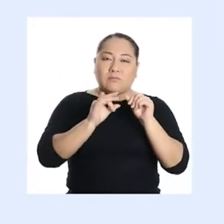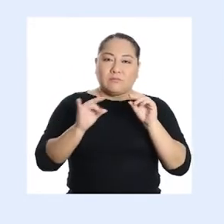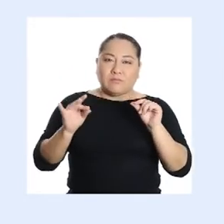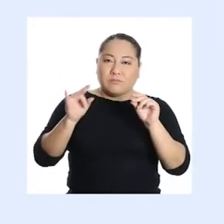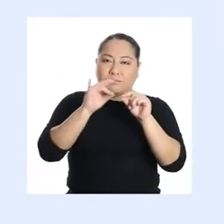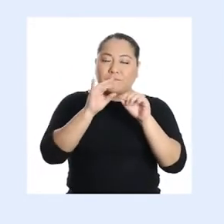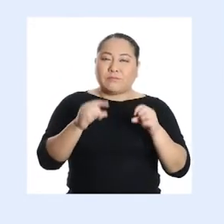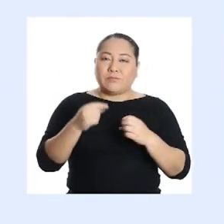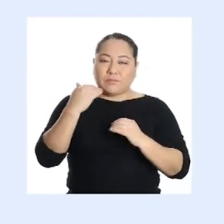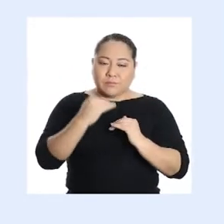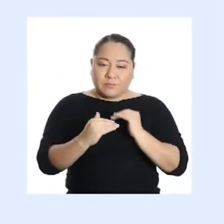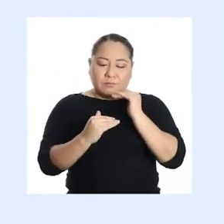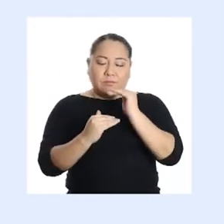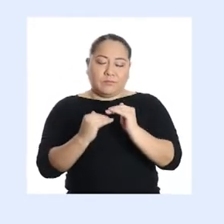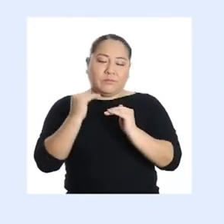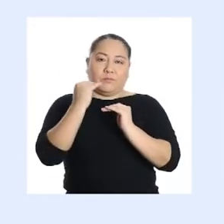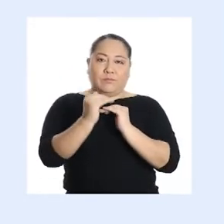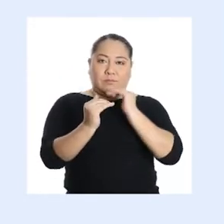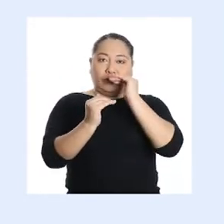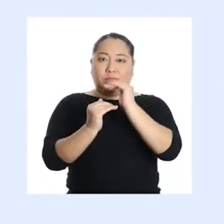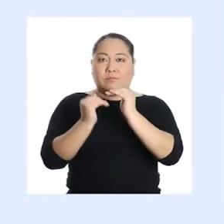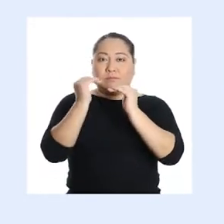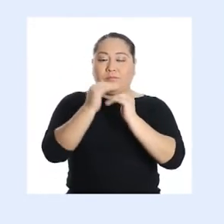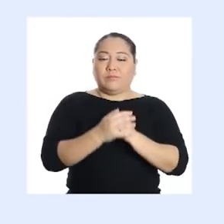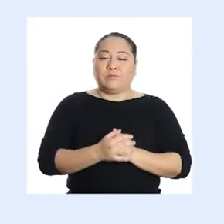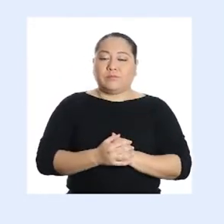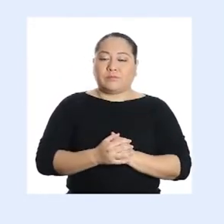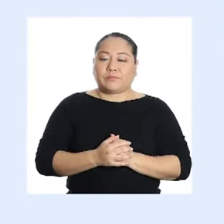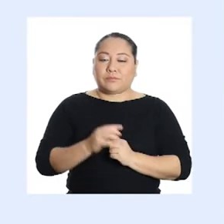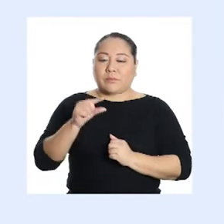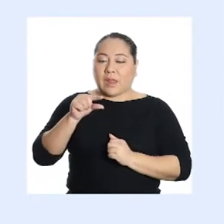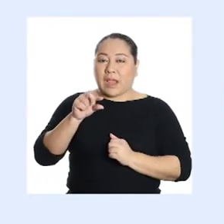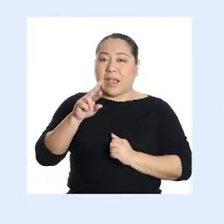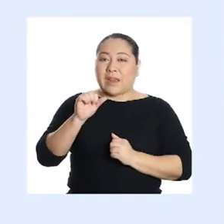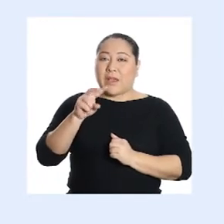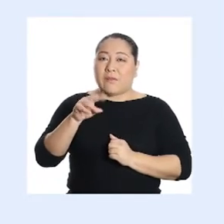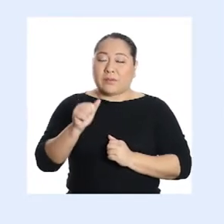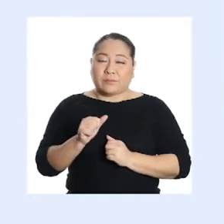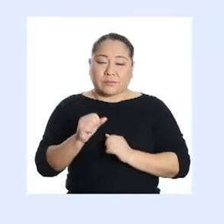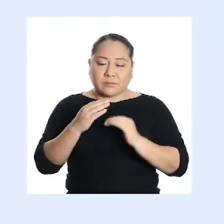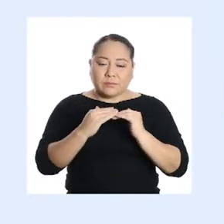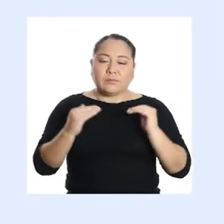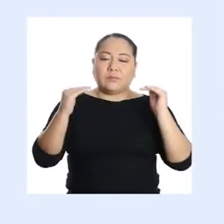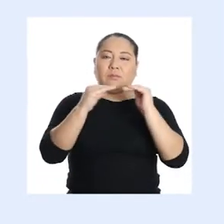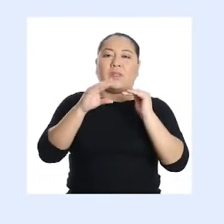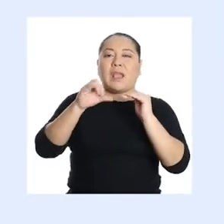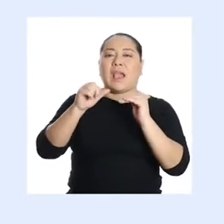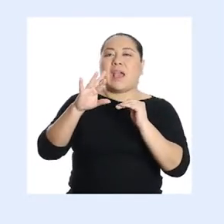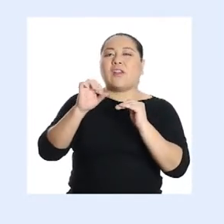porosos de manera ordenada. Grava, carbón y arena.